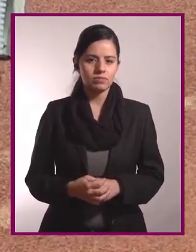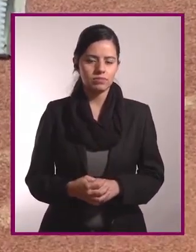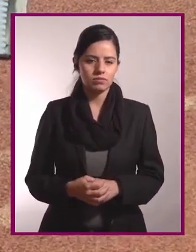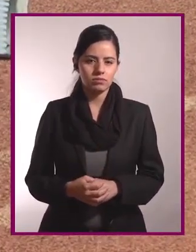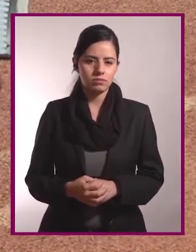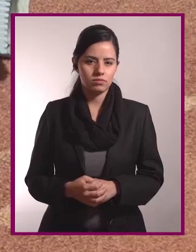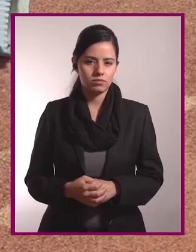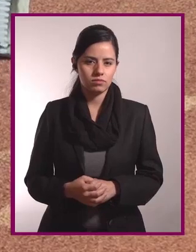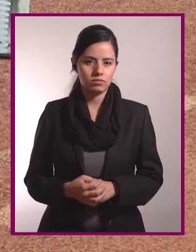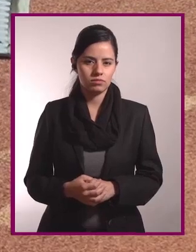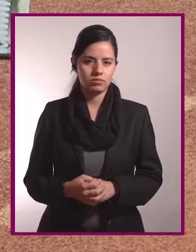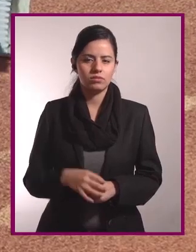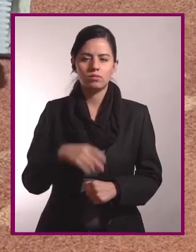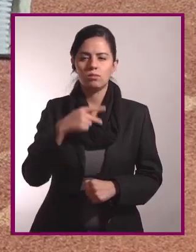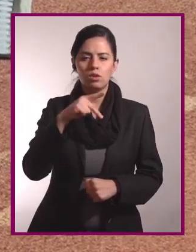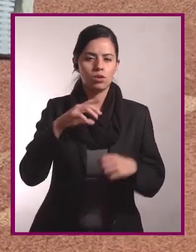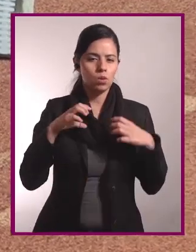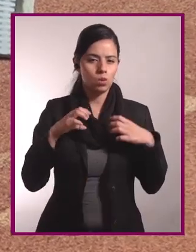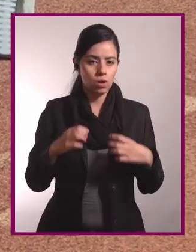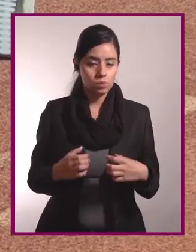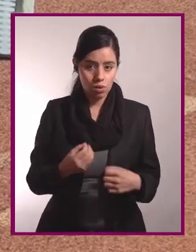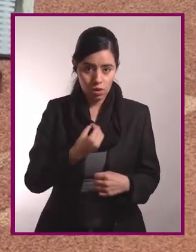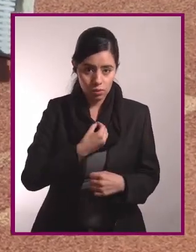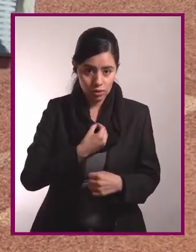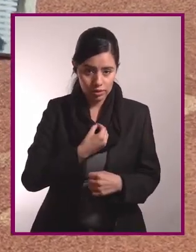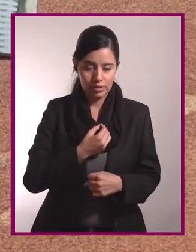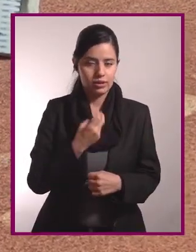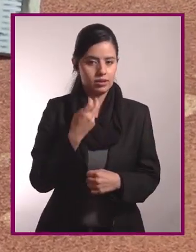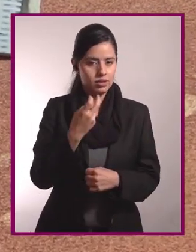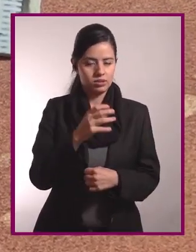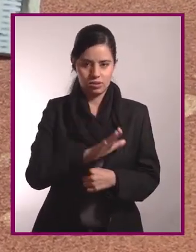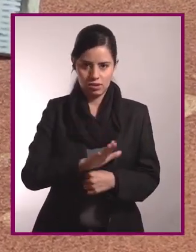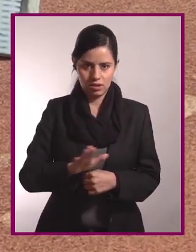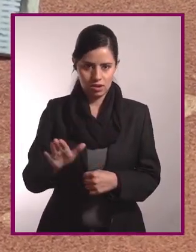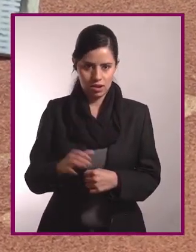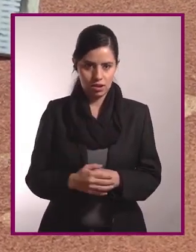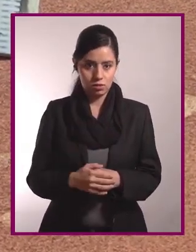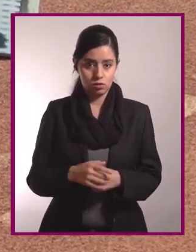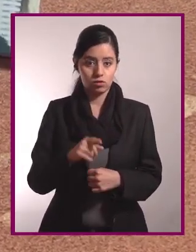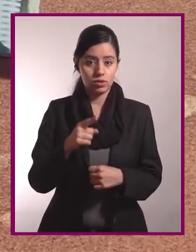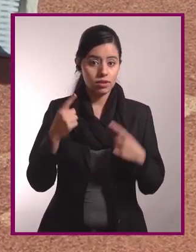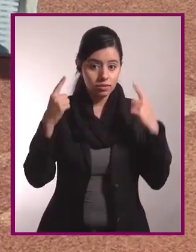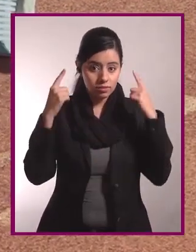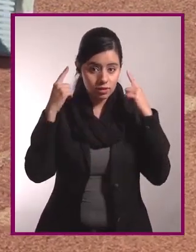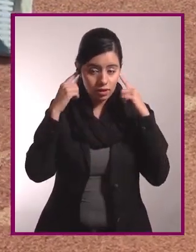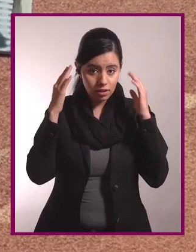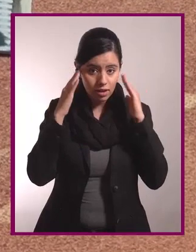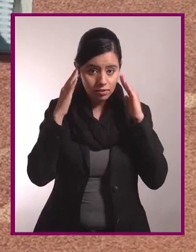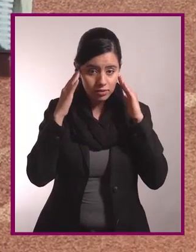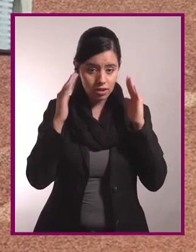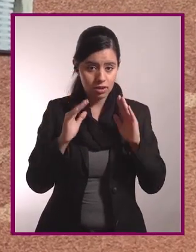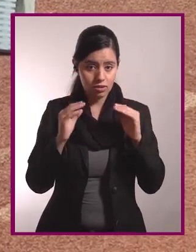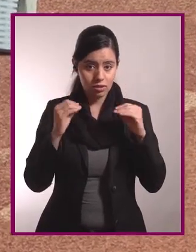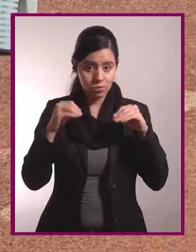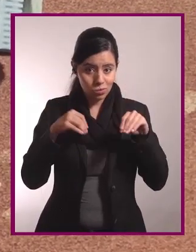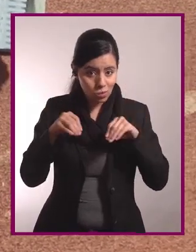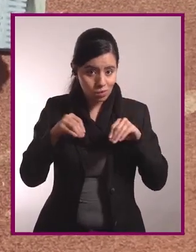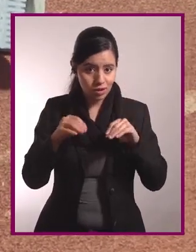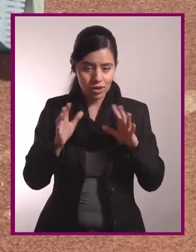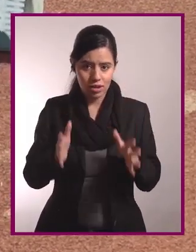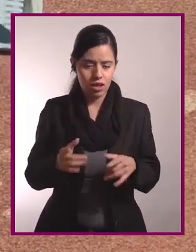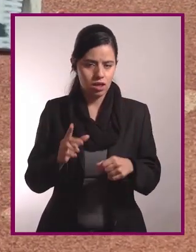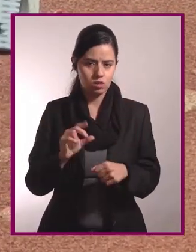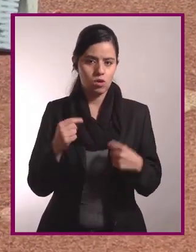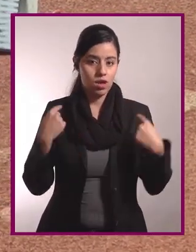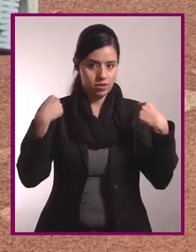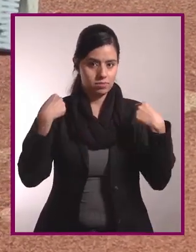levantando hasta donde su cuerpo aguante. Es importante que no nomás hagan